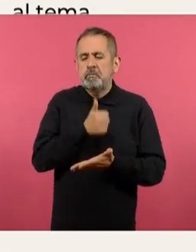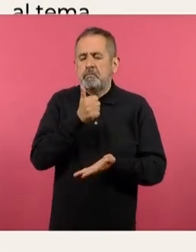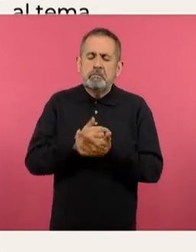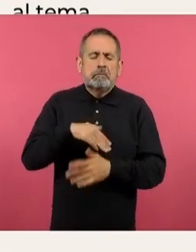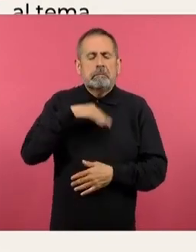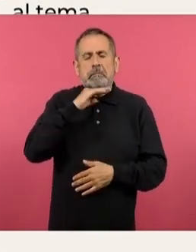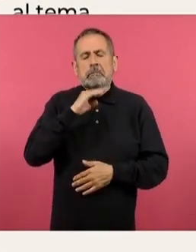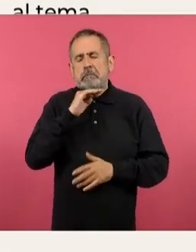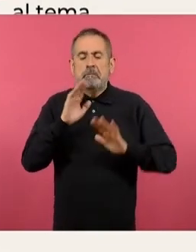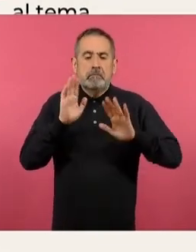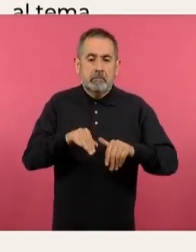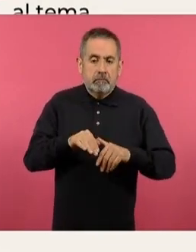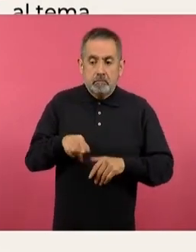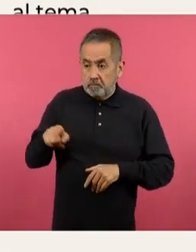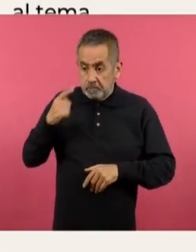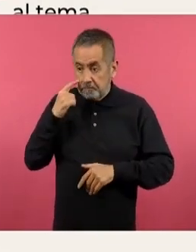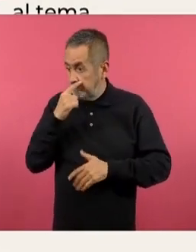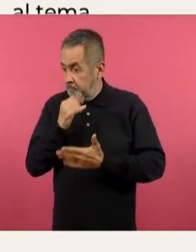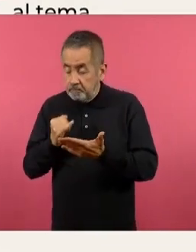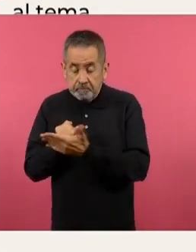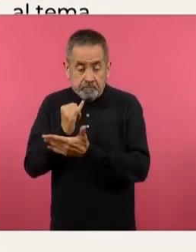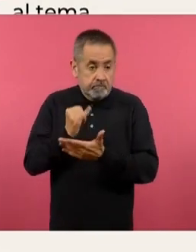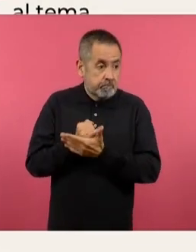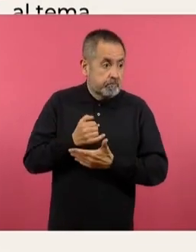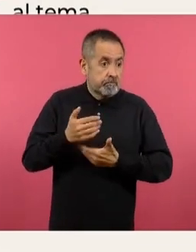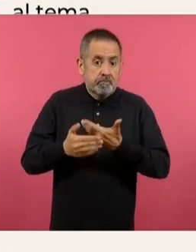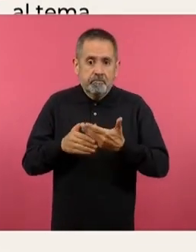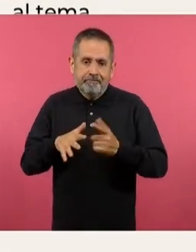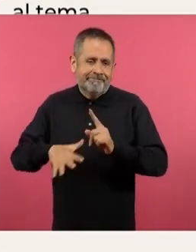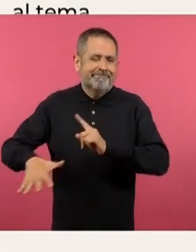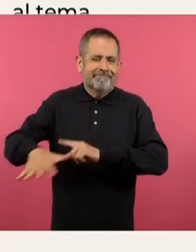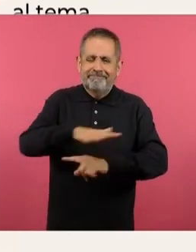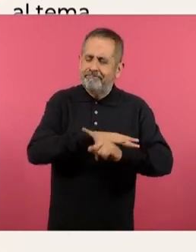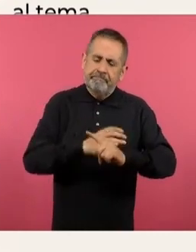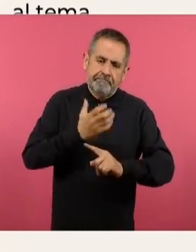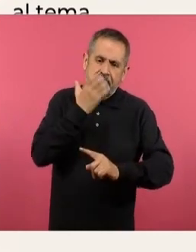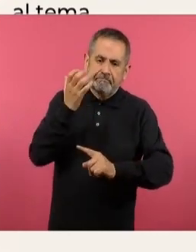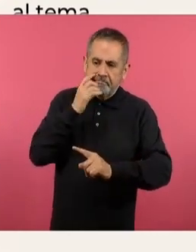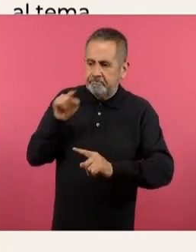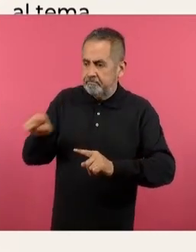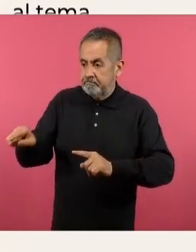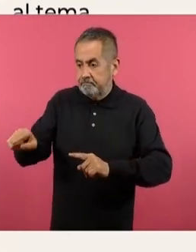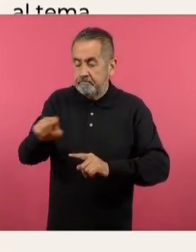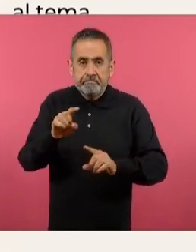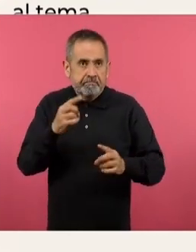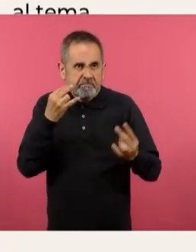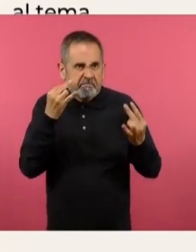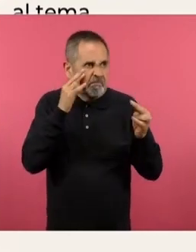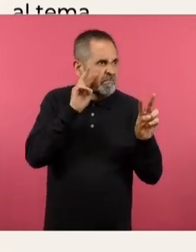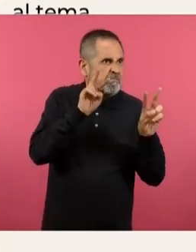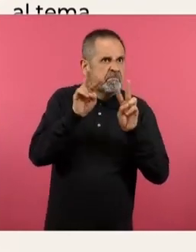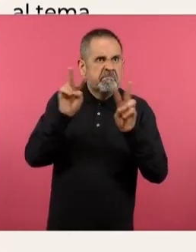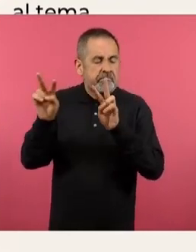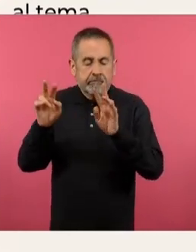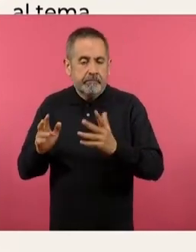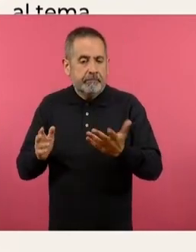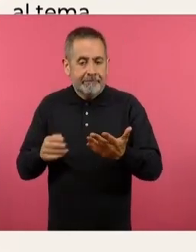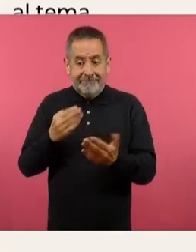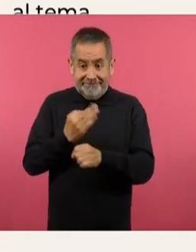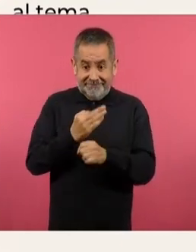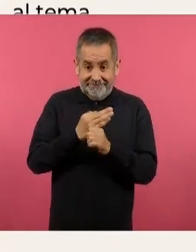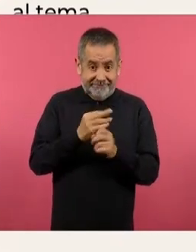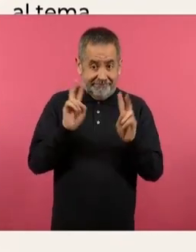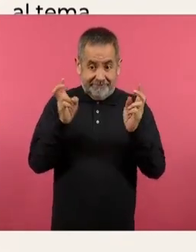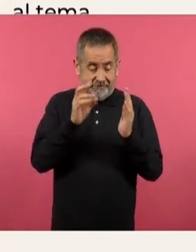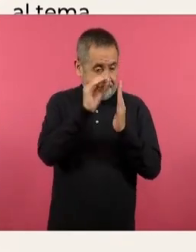determinación del estudiante, sino por la parte del espacio. Entonces, en esta parte vamos a revisar, en esta introducción